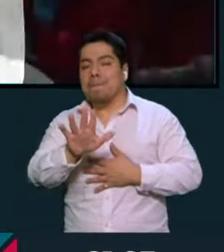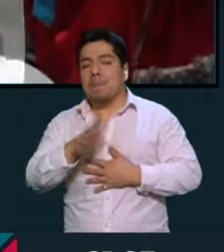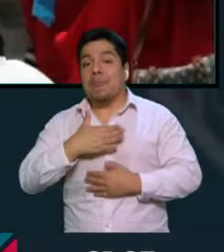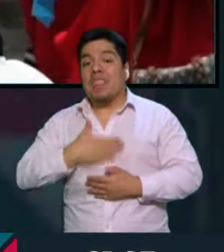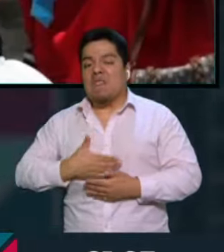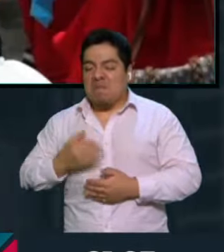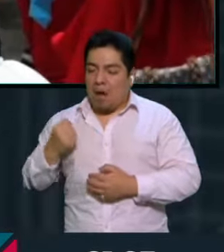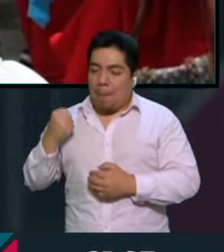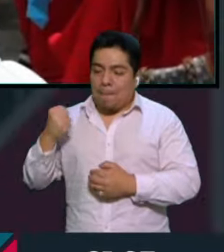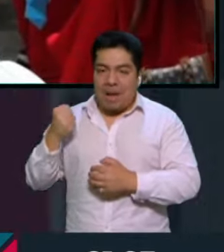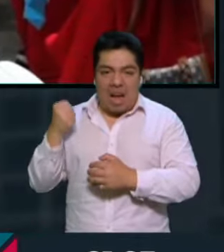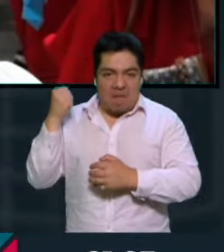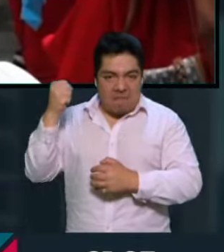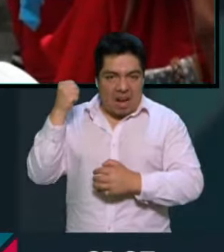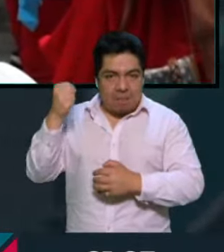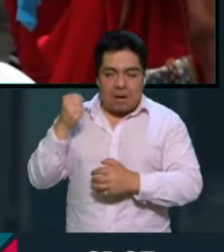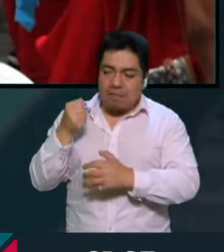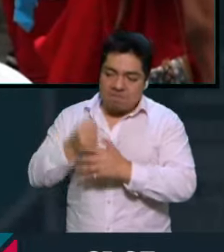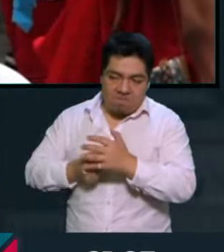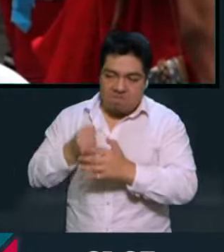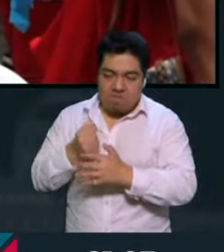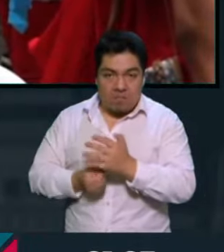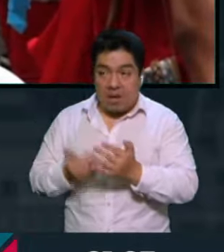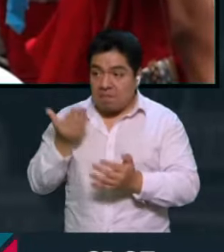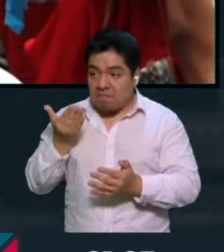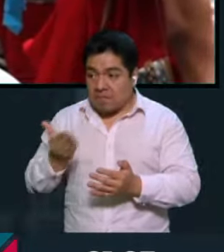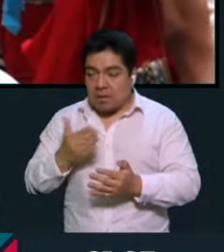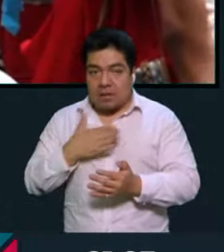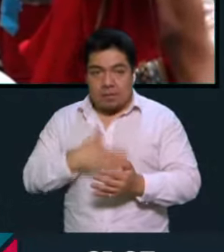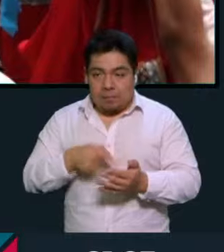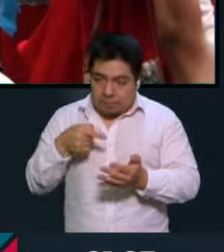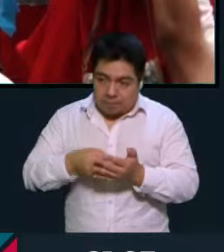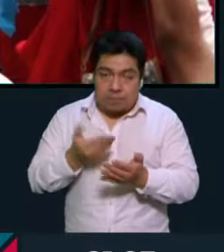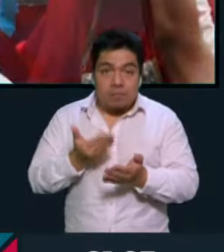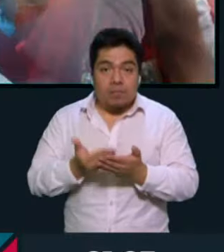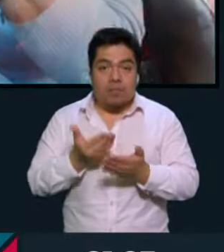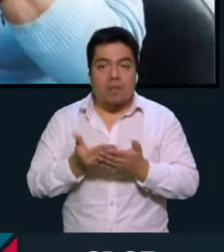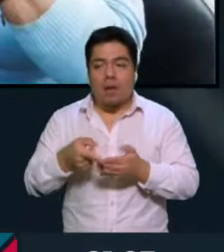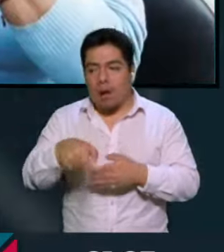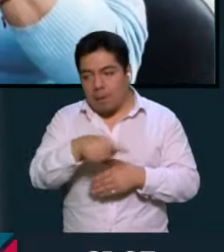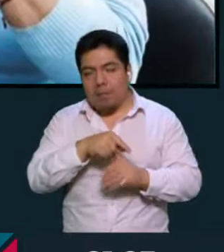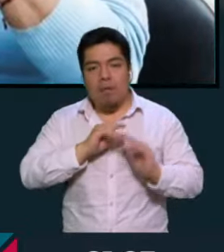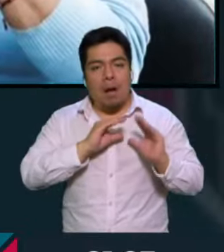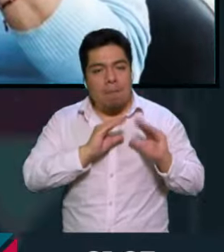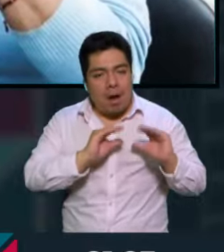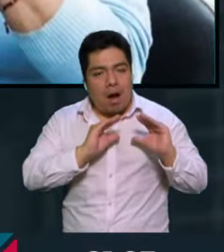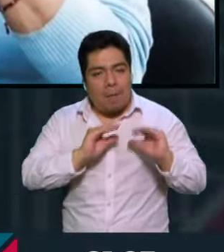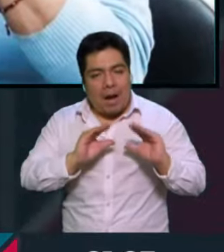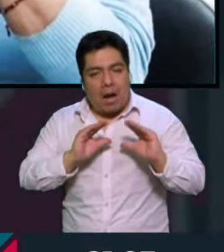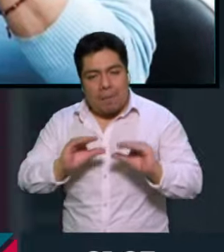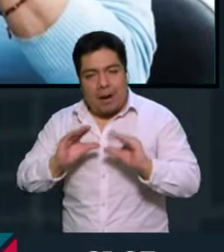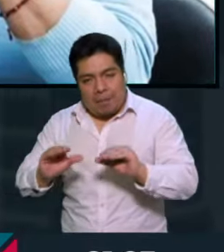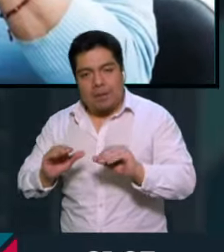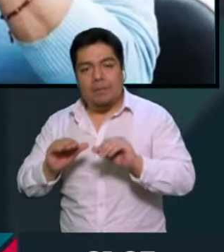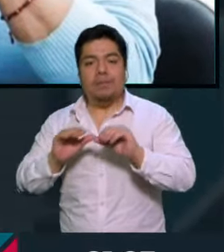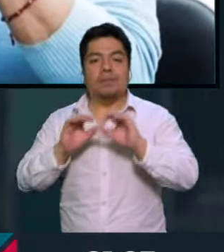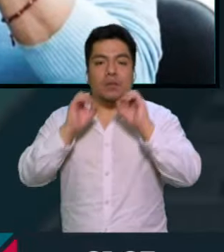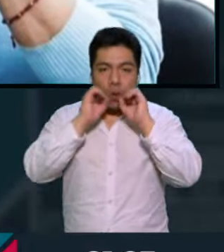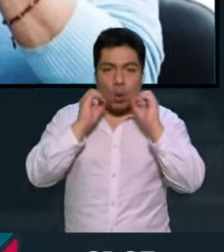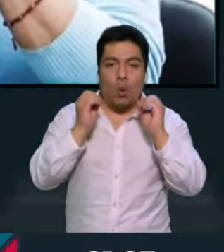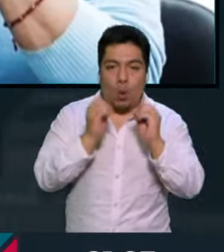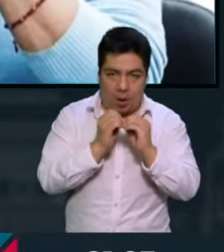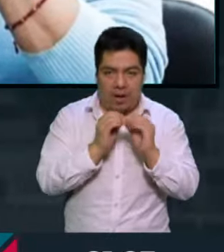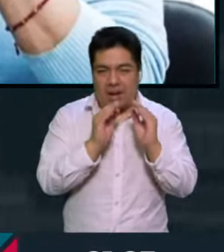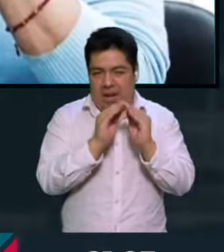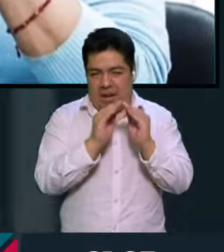justicia, denunciar a las autoridades, denunciar la impunidad, pero también ir educando en el camino a través de la organización Casa de las Muñecas